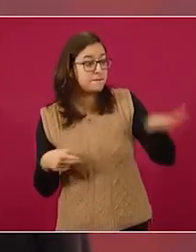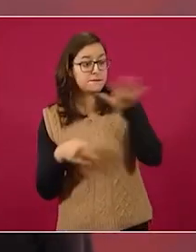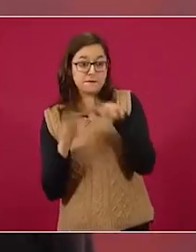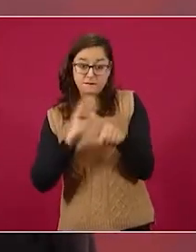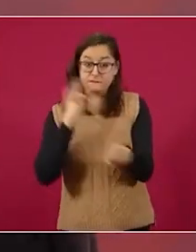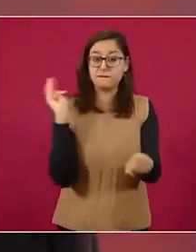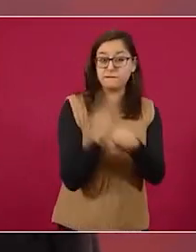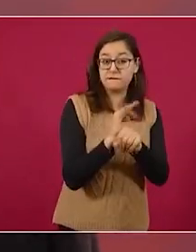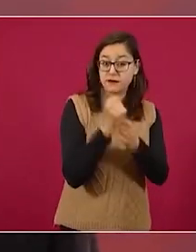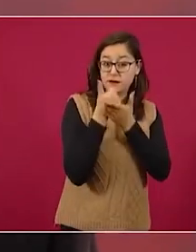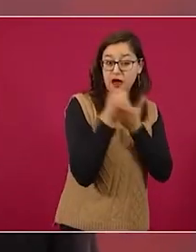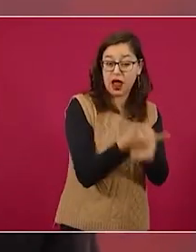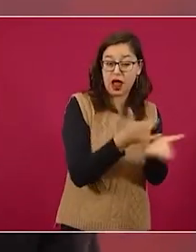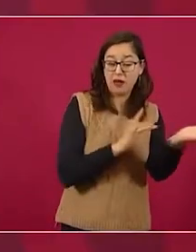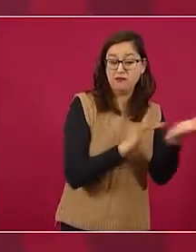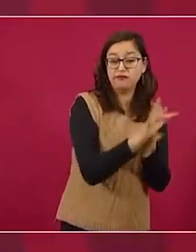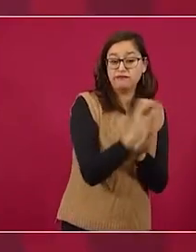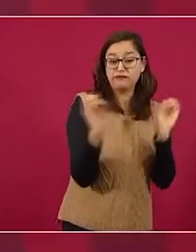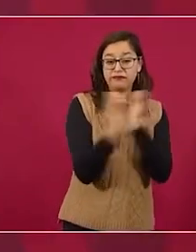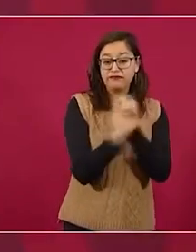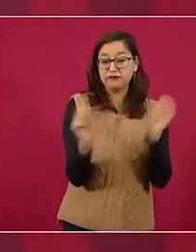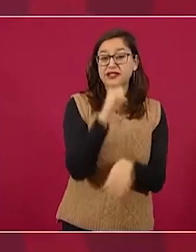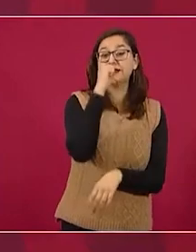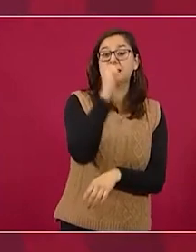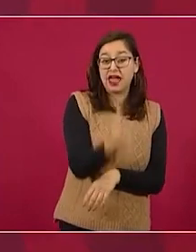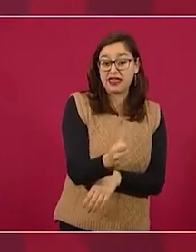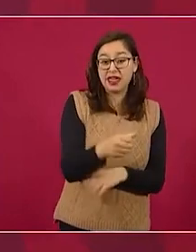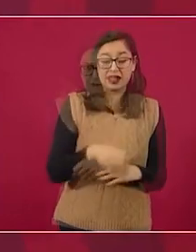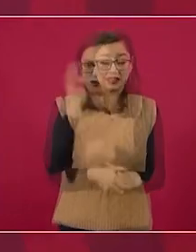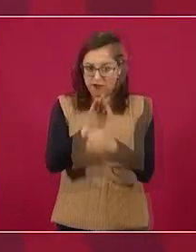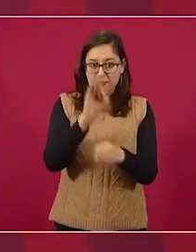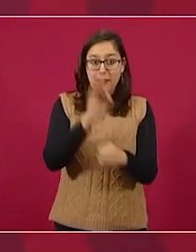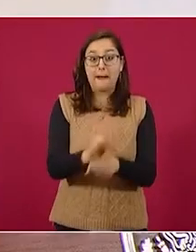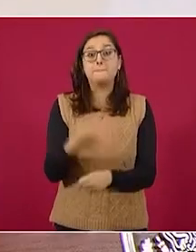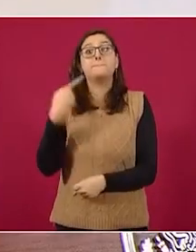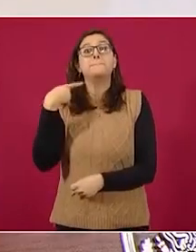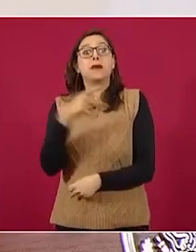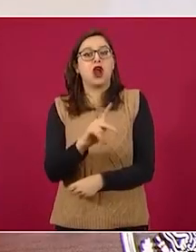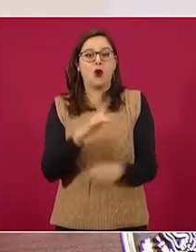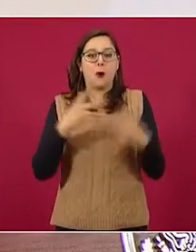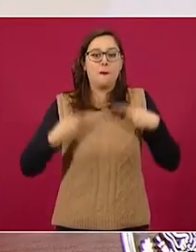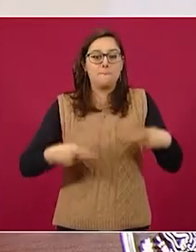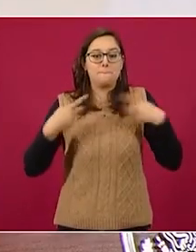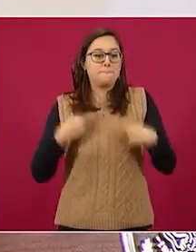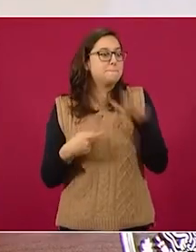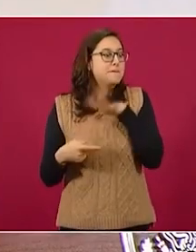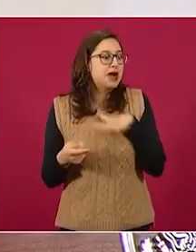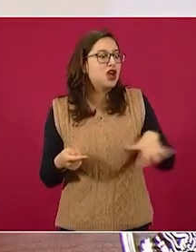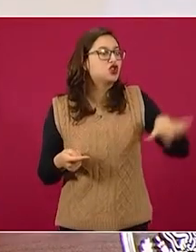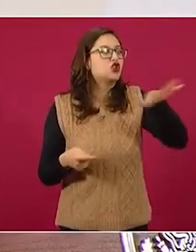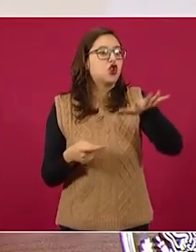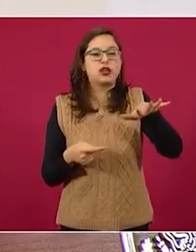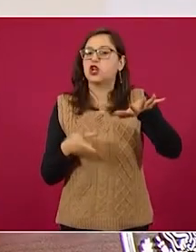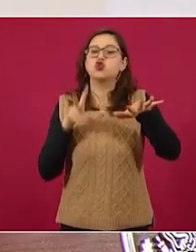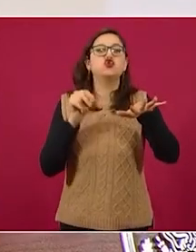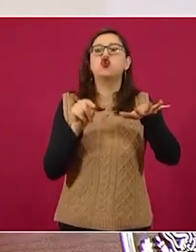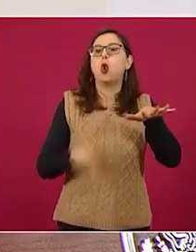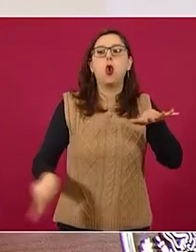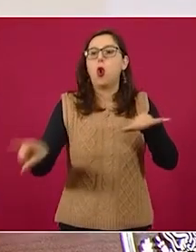Y nosotros queremos que el subsidio se entregue al consumidor lo que hacemos con la gasolina. A ver,